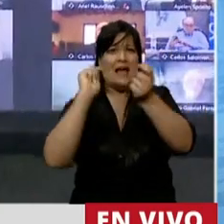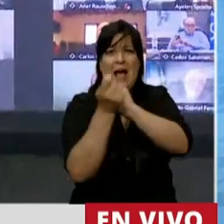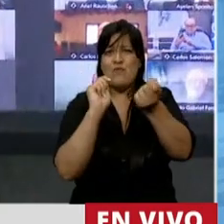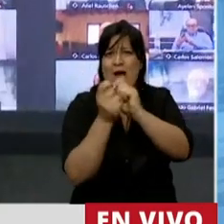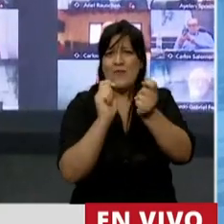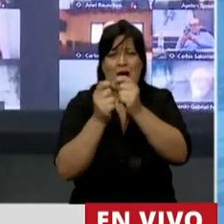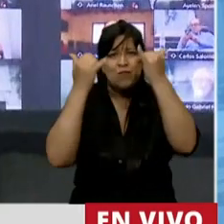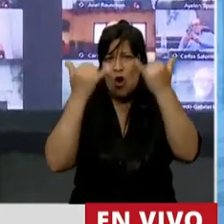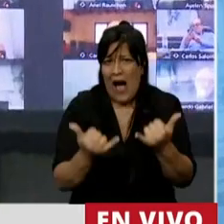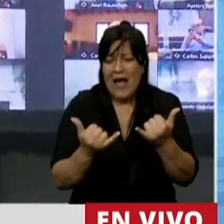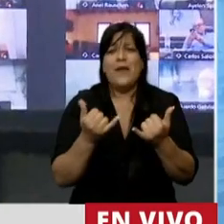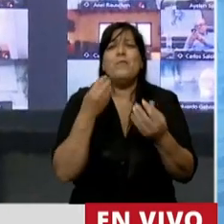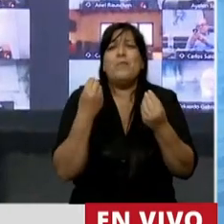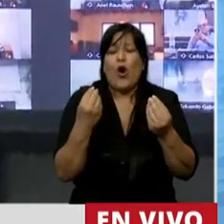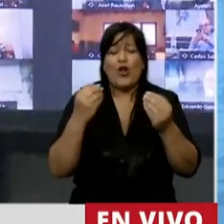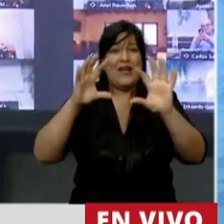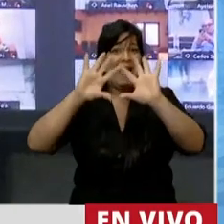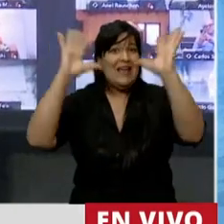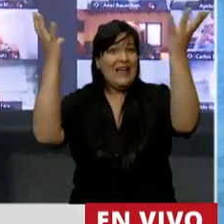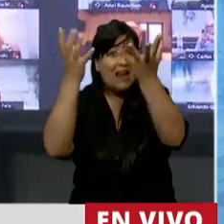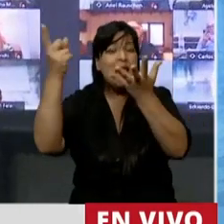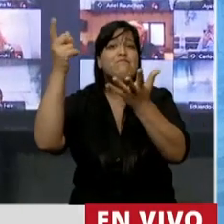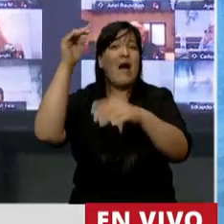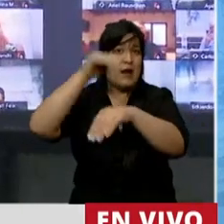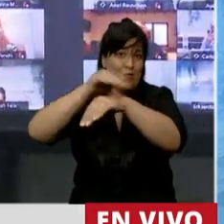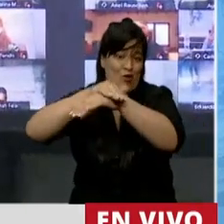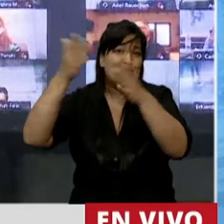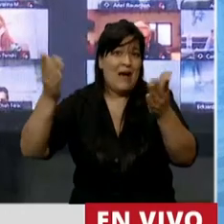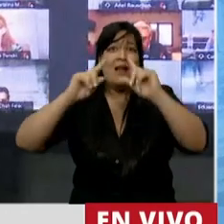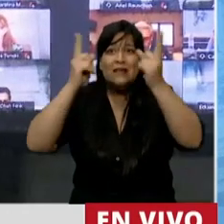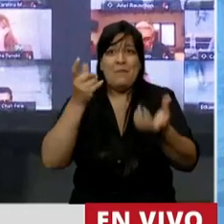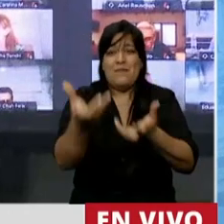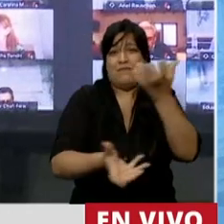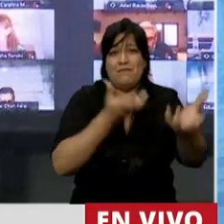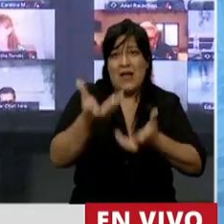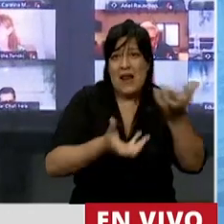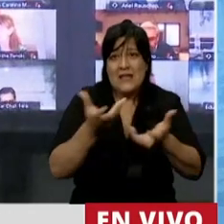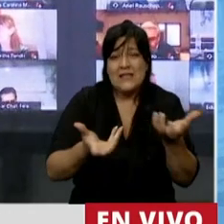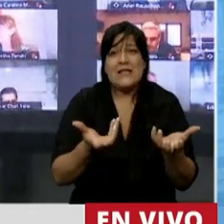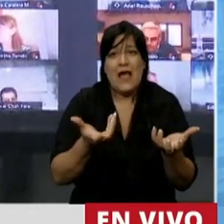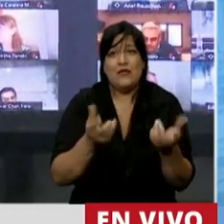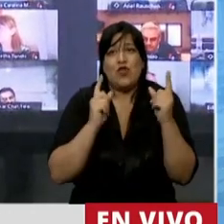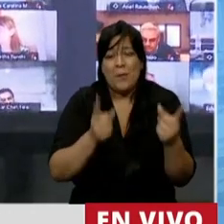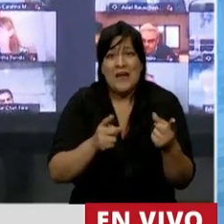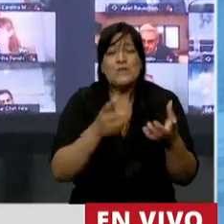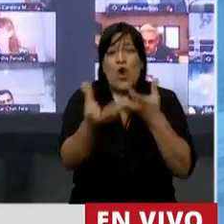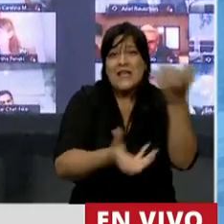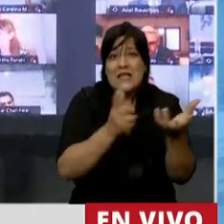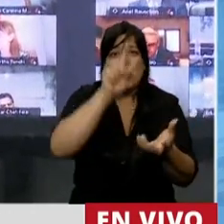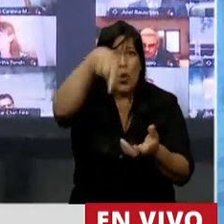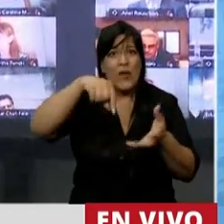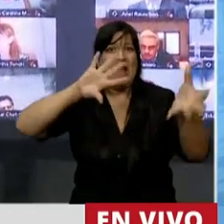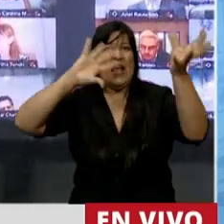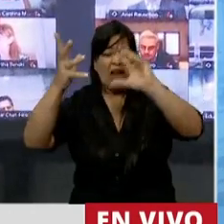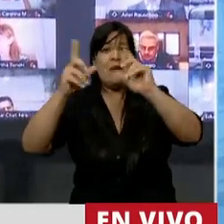cuanto a que el cambio climático es responsable, sino que los incendios son los que generan el cambio climático,